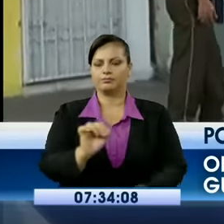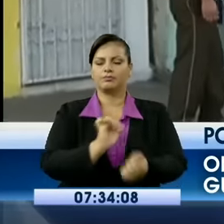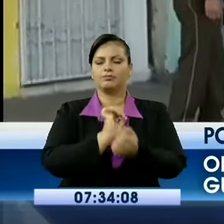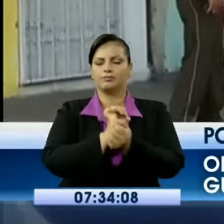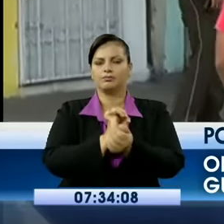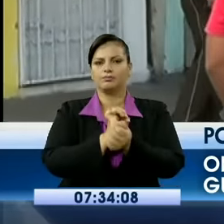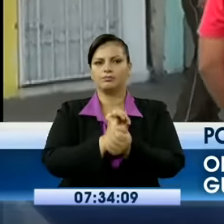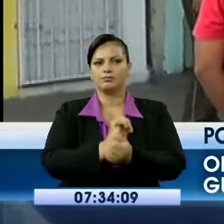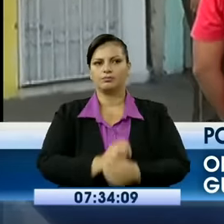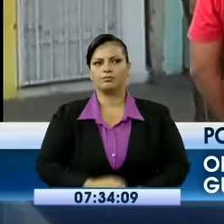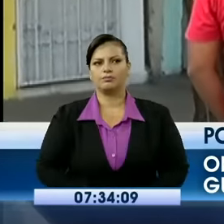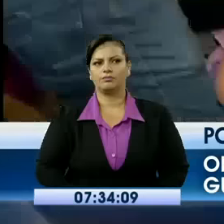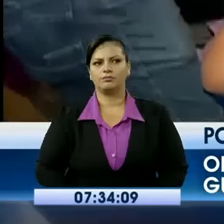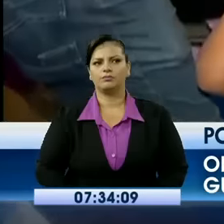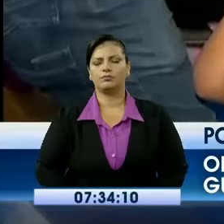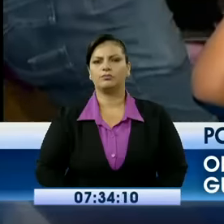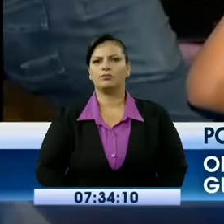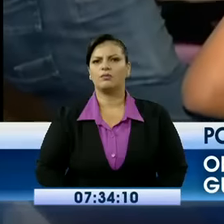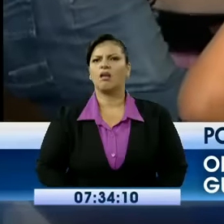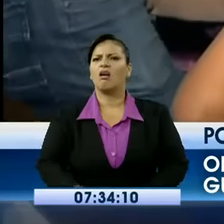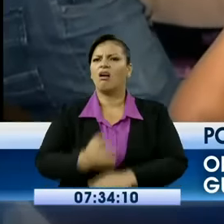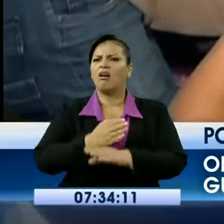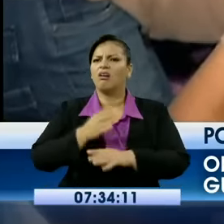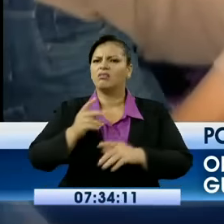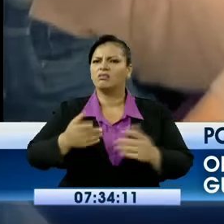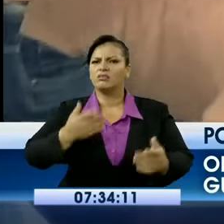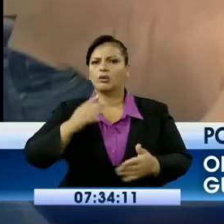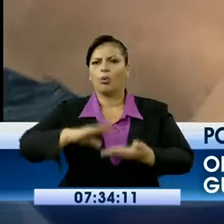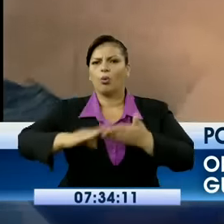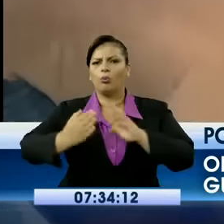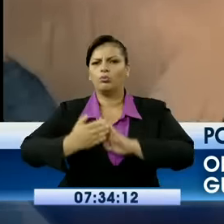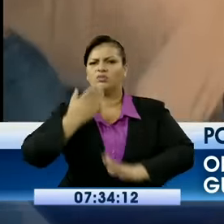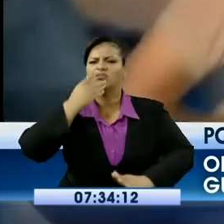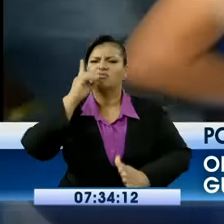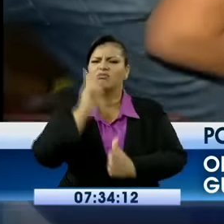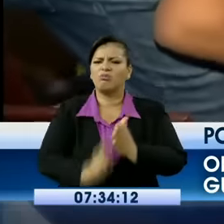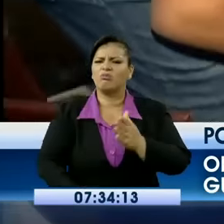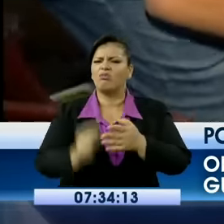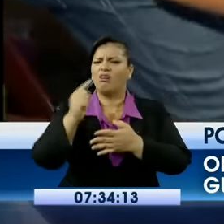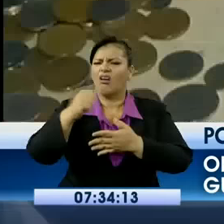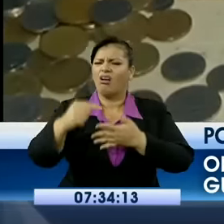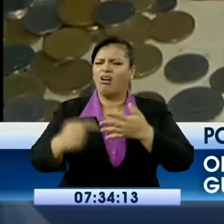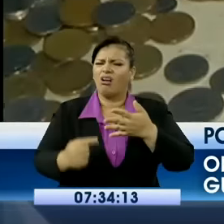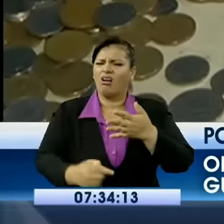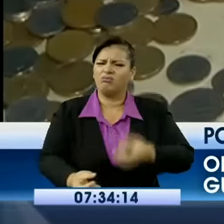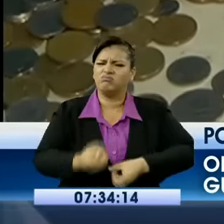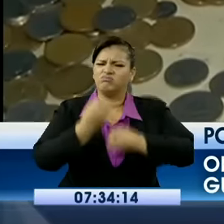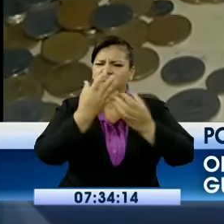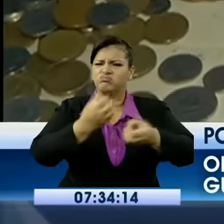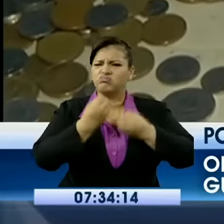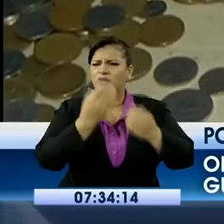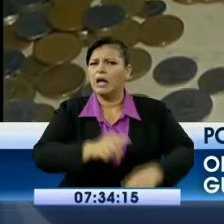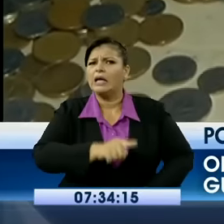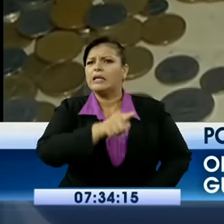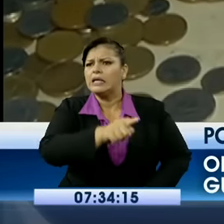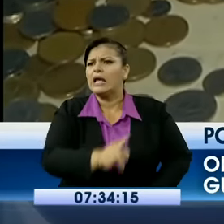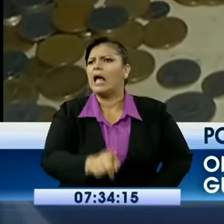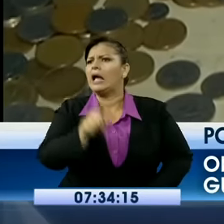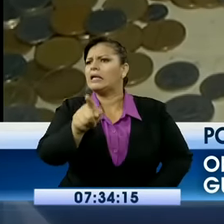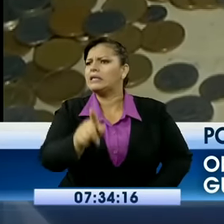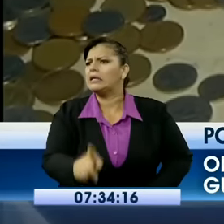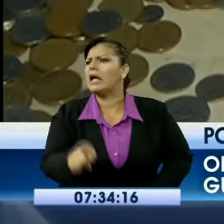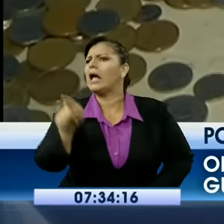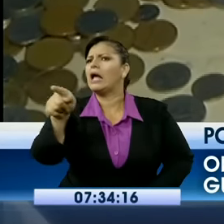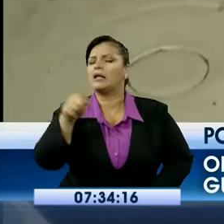logrado por decenas de denuncias de la comunidad, que sigue señalando la ubicación de sitios dedicados